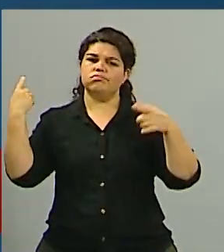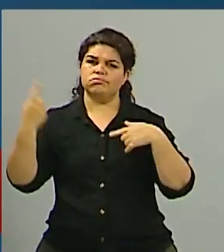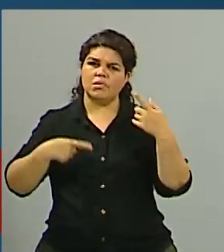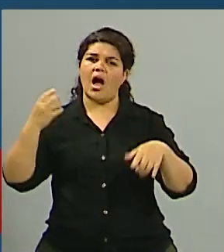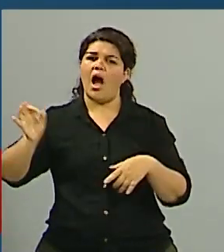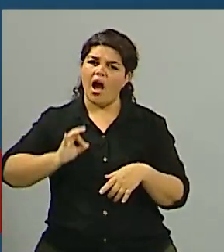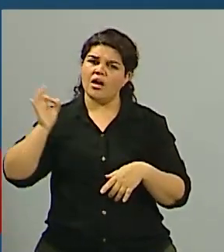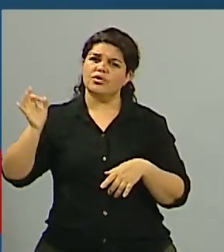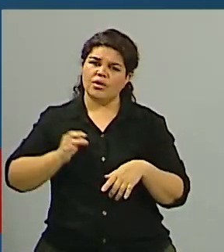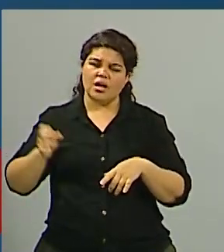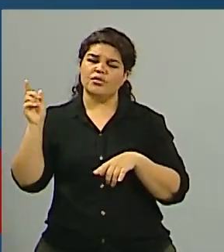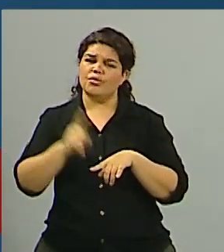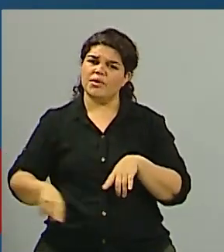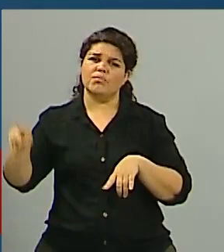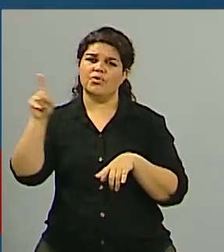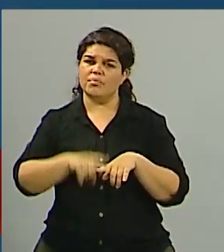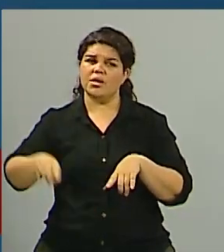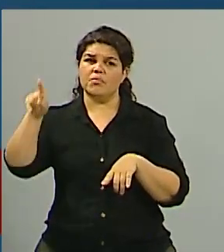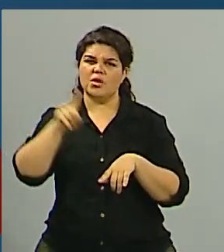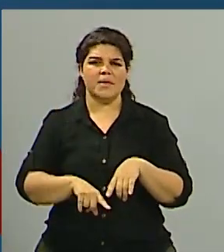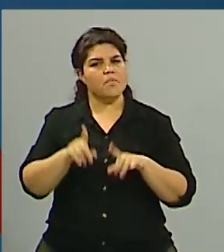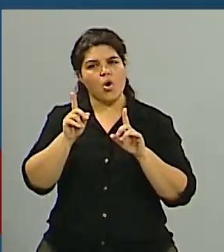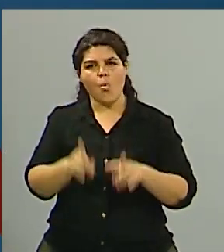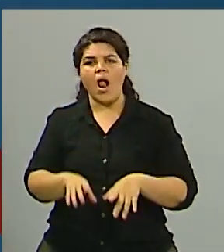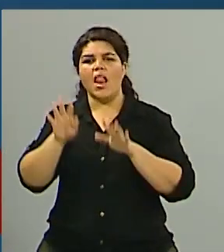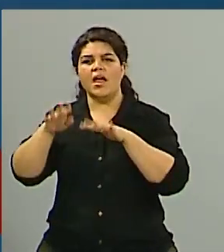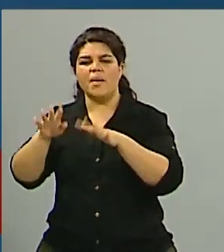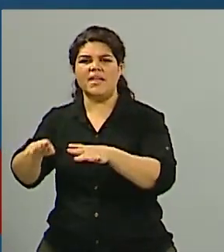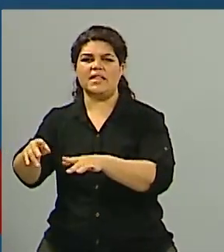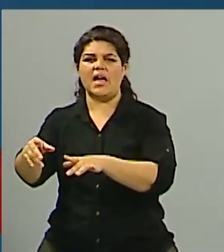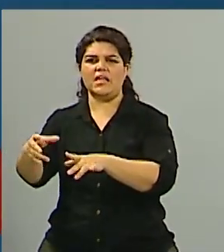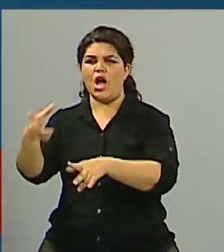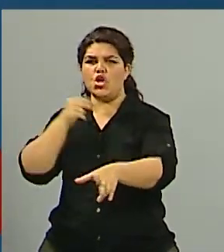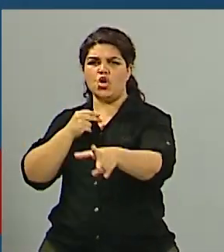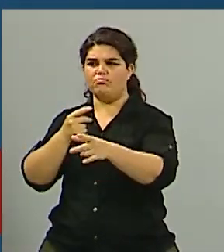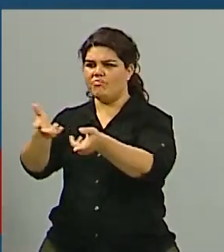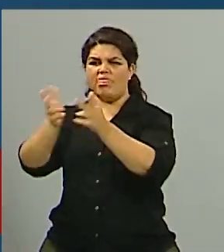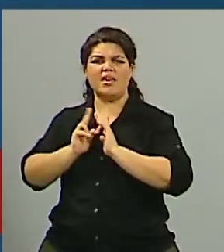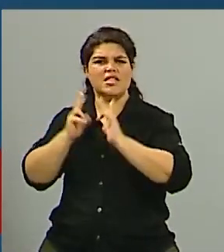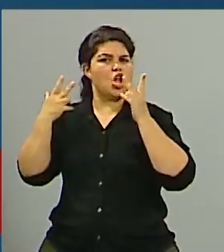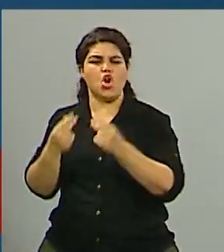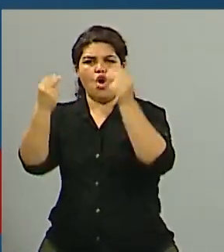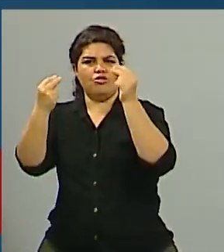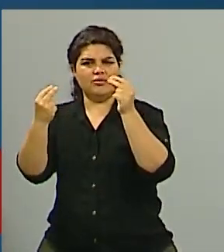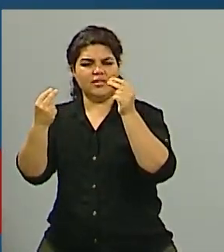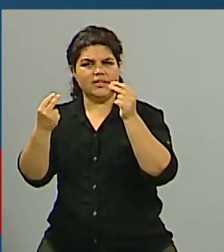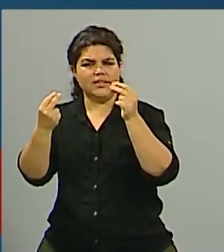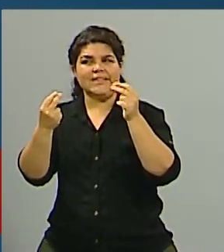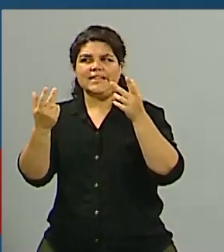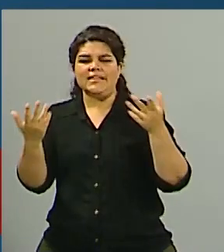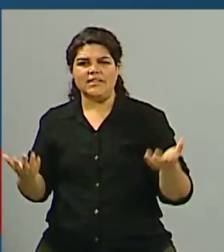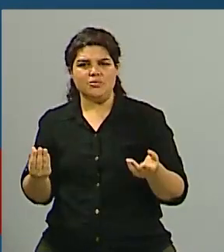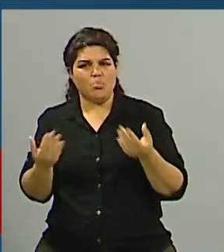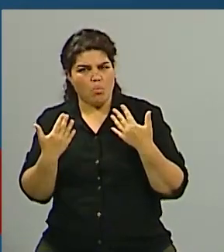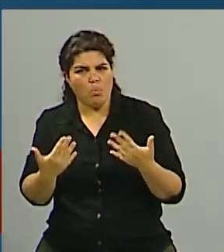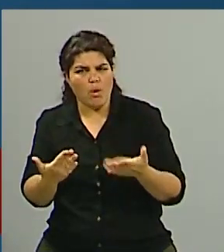mucho tiempo. ¿Qué se espera de aquí en más? Digo, ¿seguirá teniendo el Reino Unido esa misma posición? ¿Habrá posibilidades de que haya una especie de